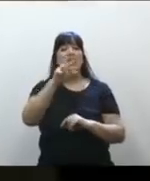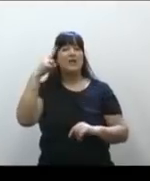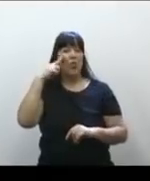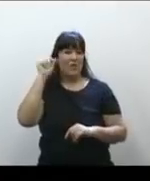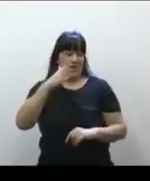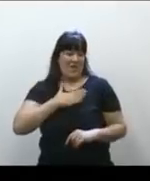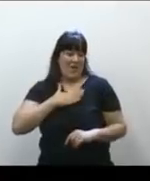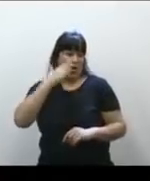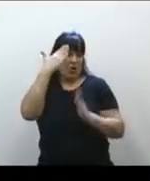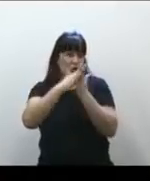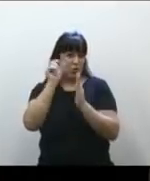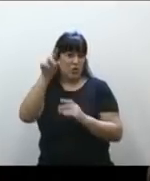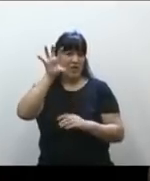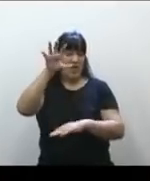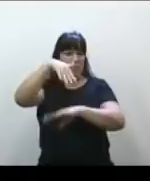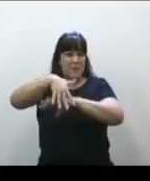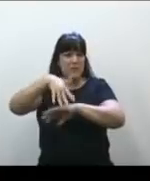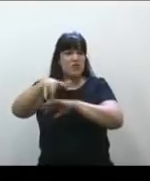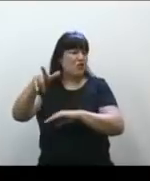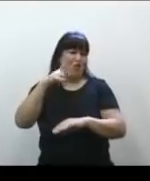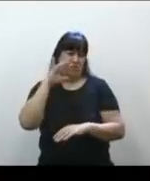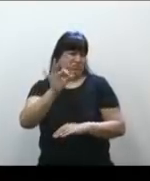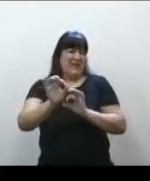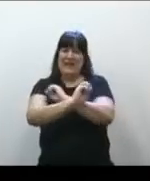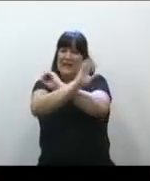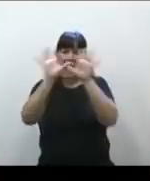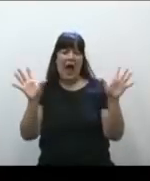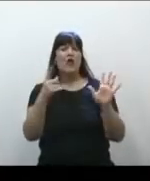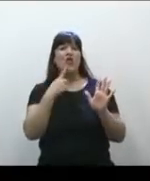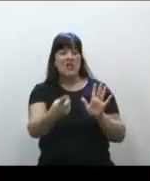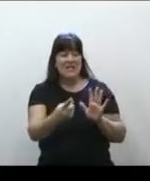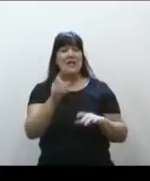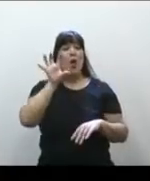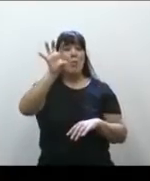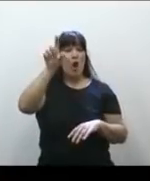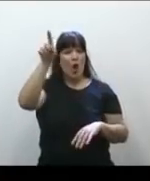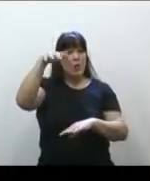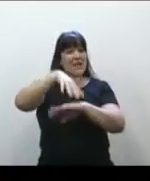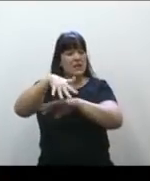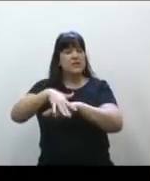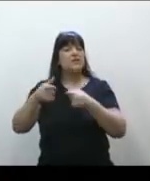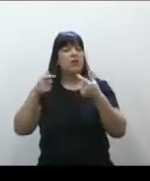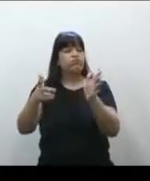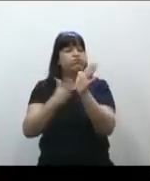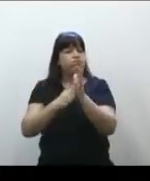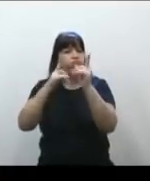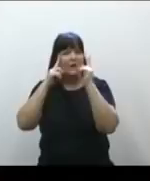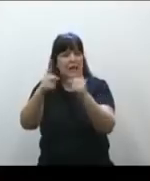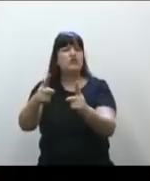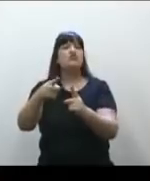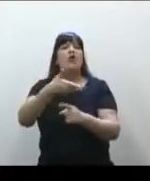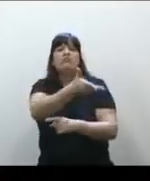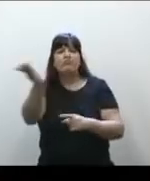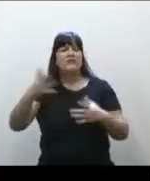de nuestra Constitución es sumamente claro cuando dice que la provincia garantizará la atención de la salud de la